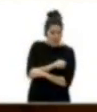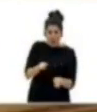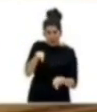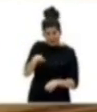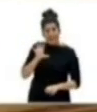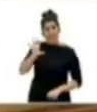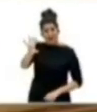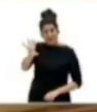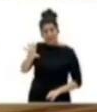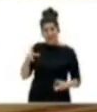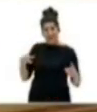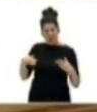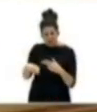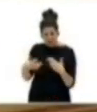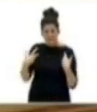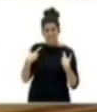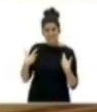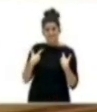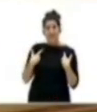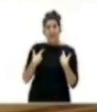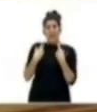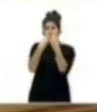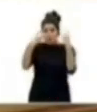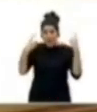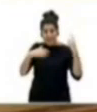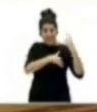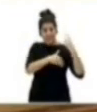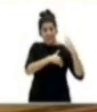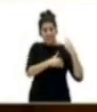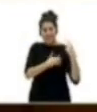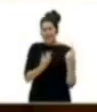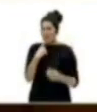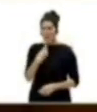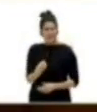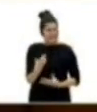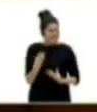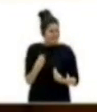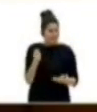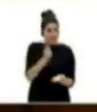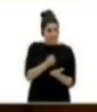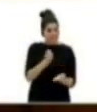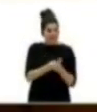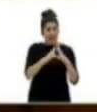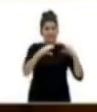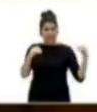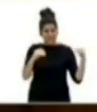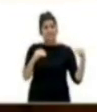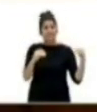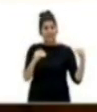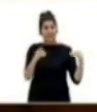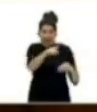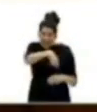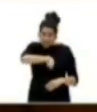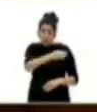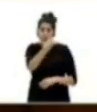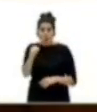que ha sufrido los recortes, a los estudiantes que tanto les cuesta pagar sus tasas universitarias, a esos jóvenes